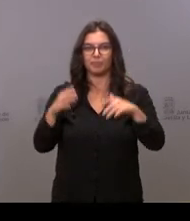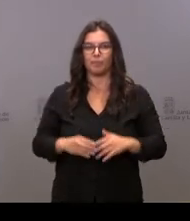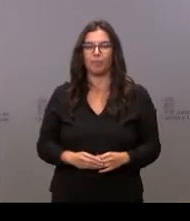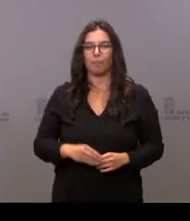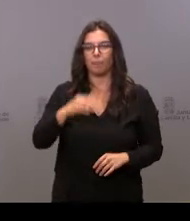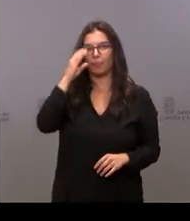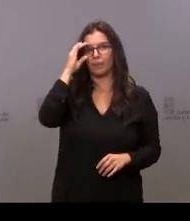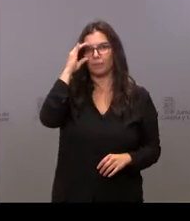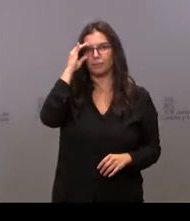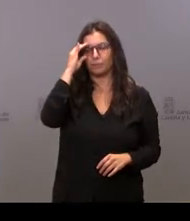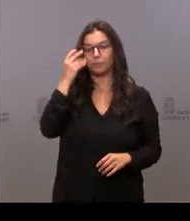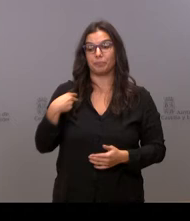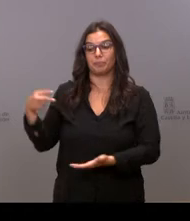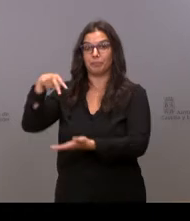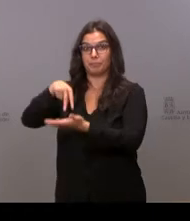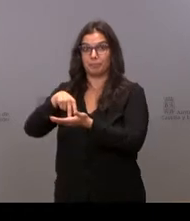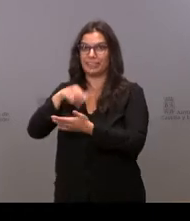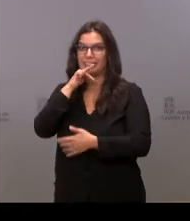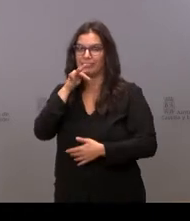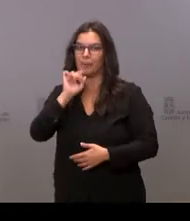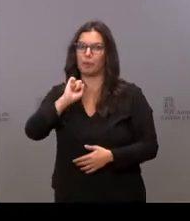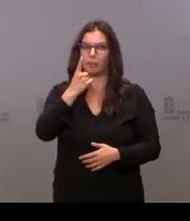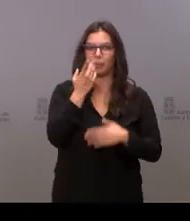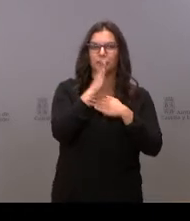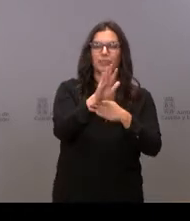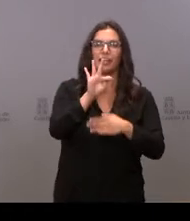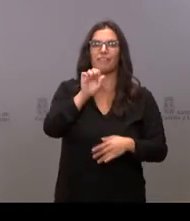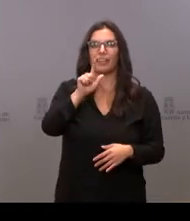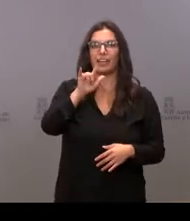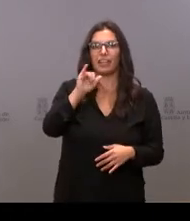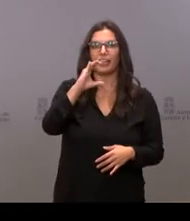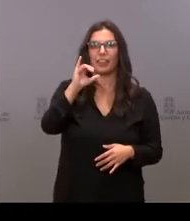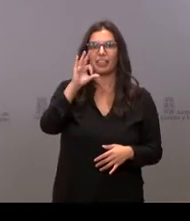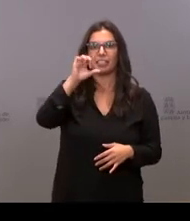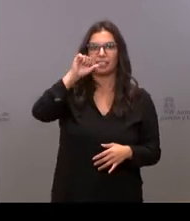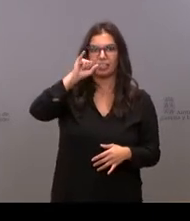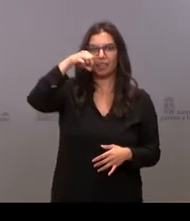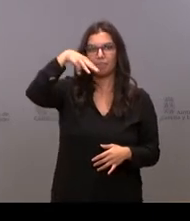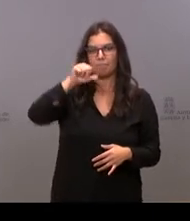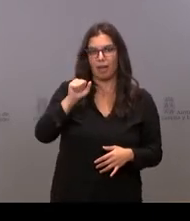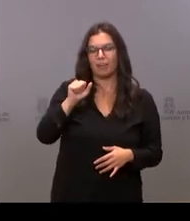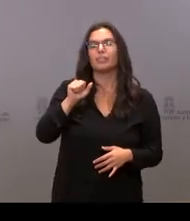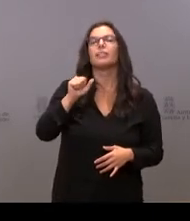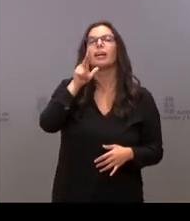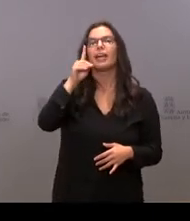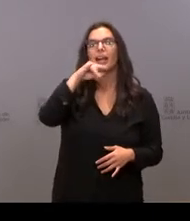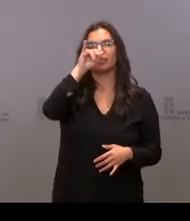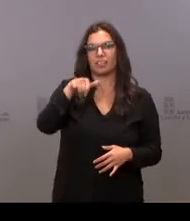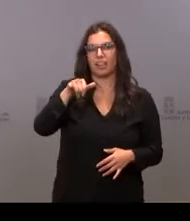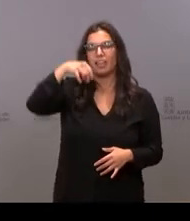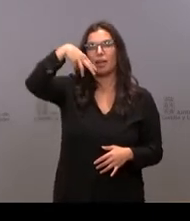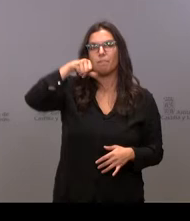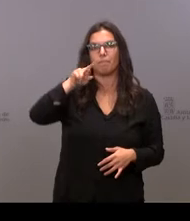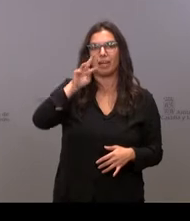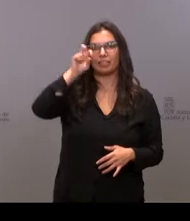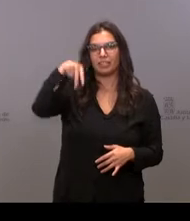Antes de que suba al escenario, les voy a presentar primero a Felicísima Hernández Martín. Felicísima participa en una actividad